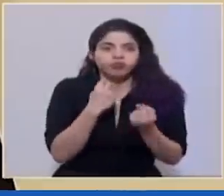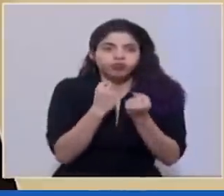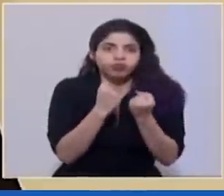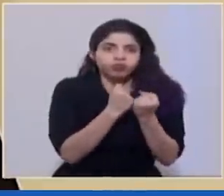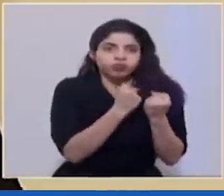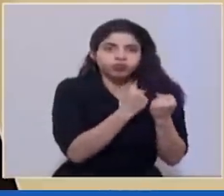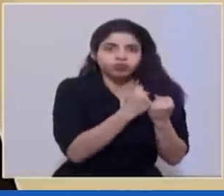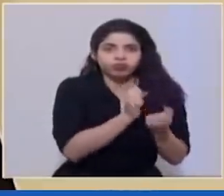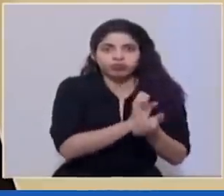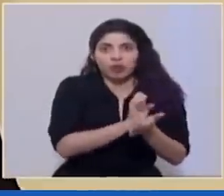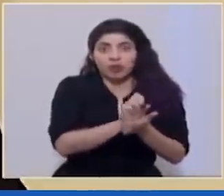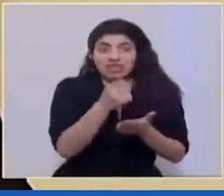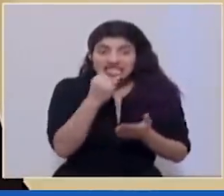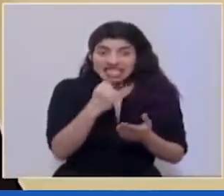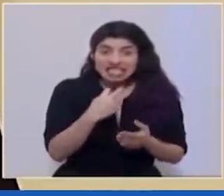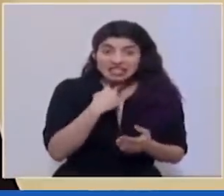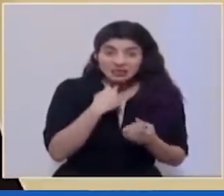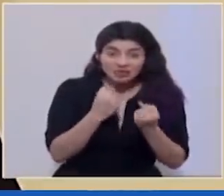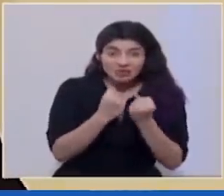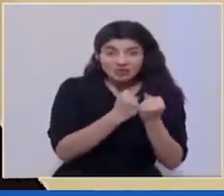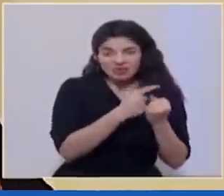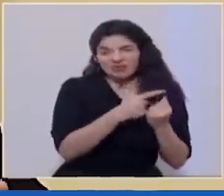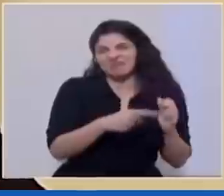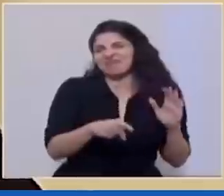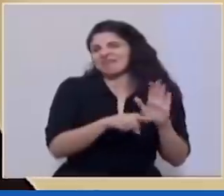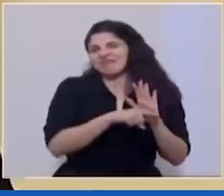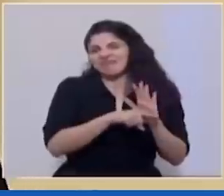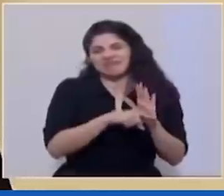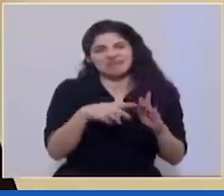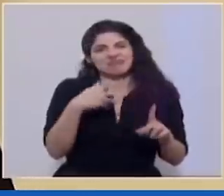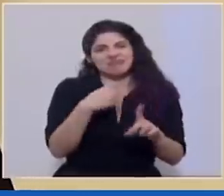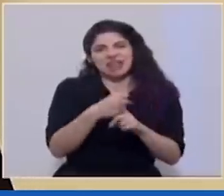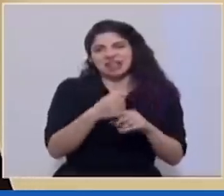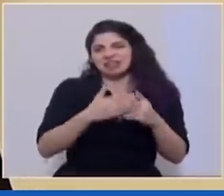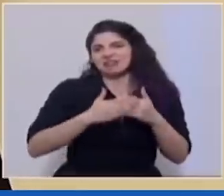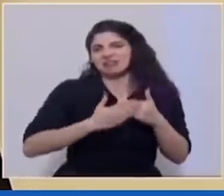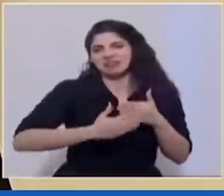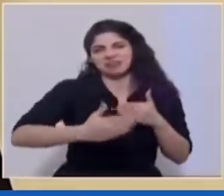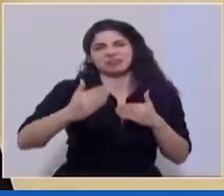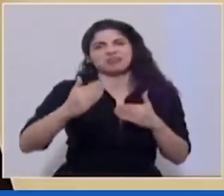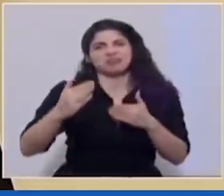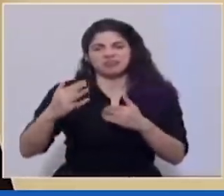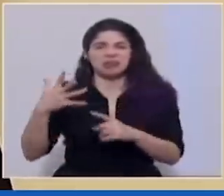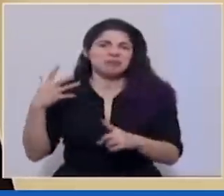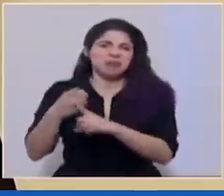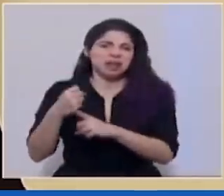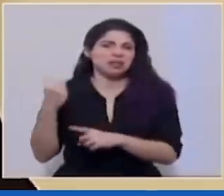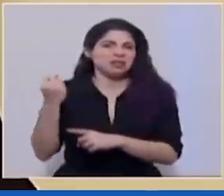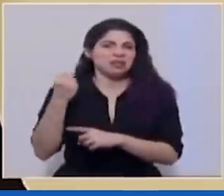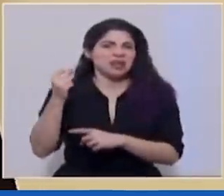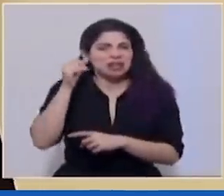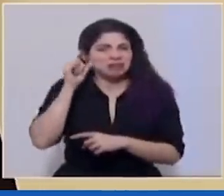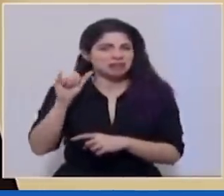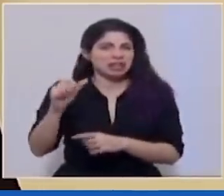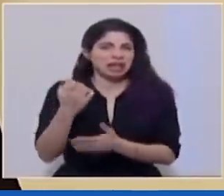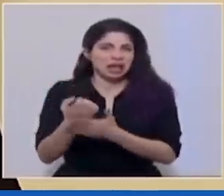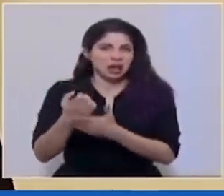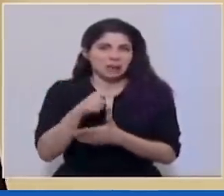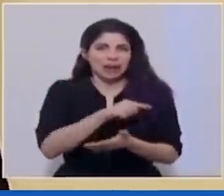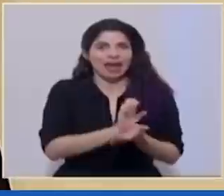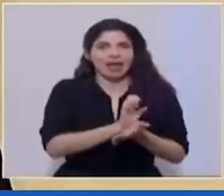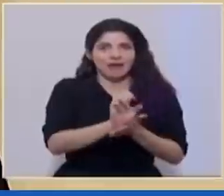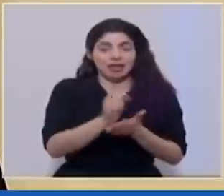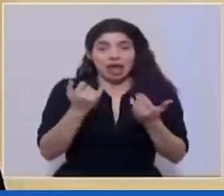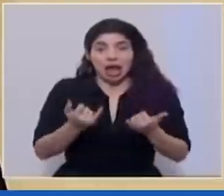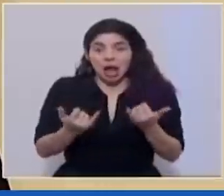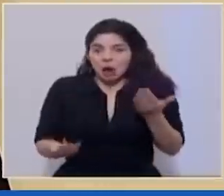servicios que pueda incidir de manera negativa y permanente, generando cicatrices en la economía. En ese balance, es que